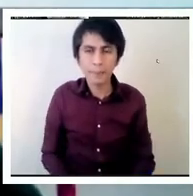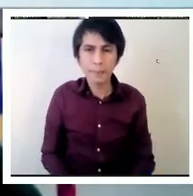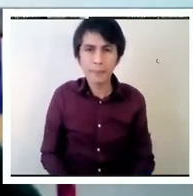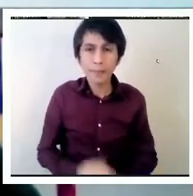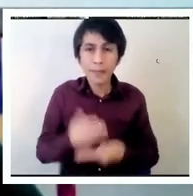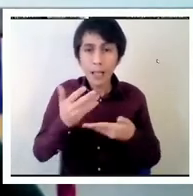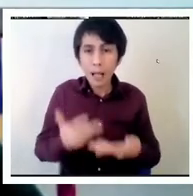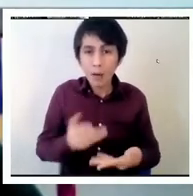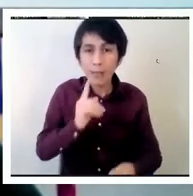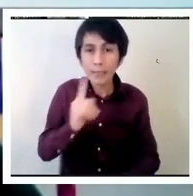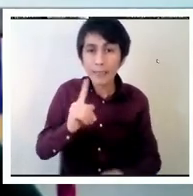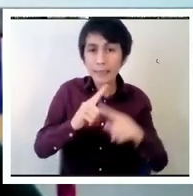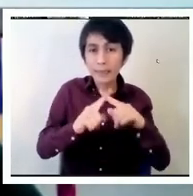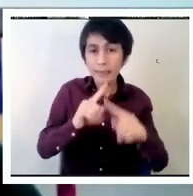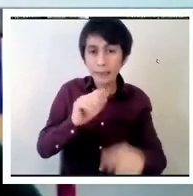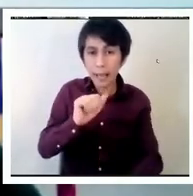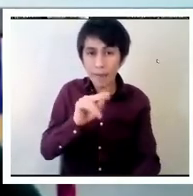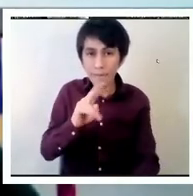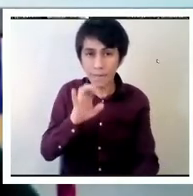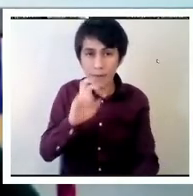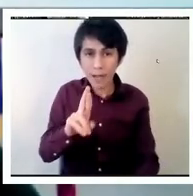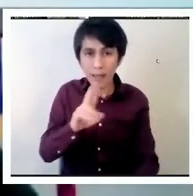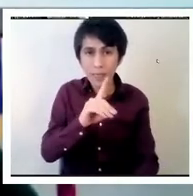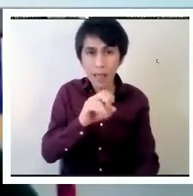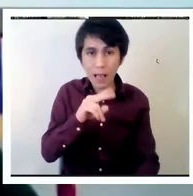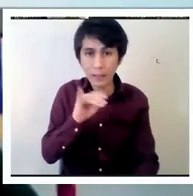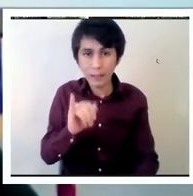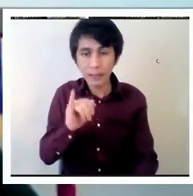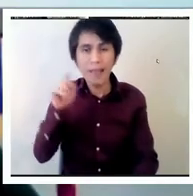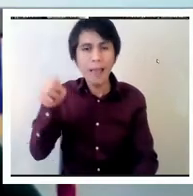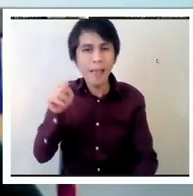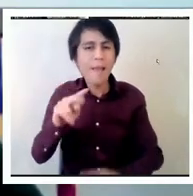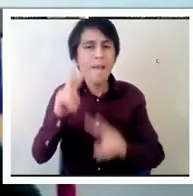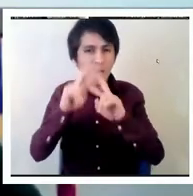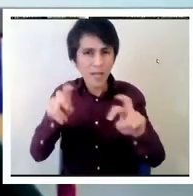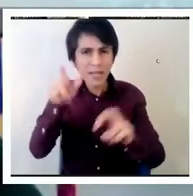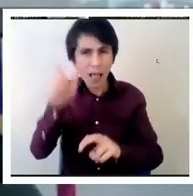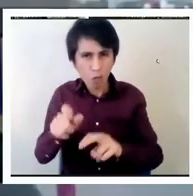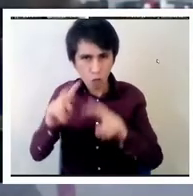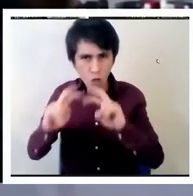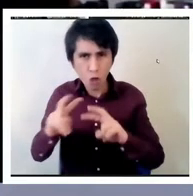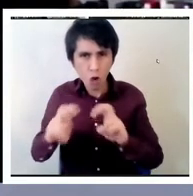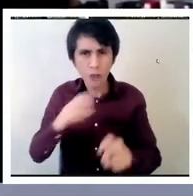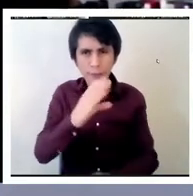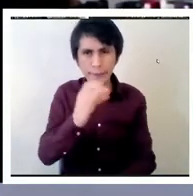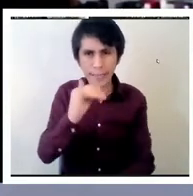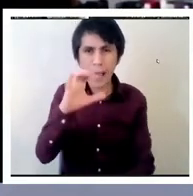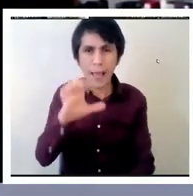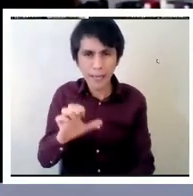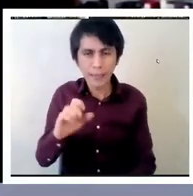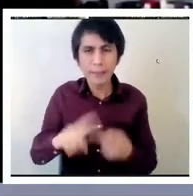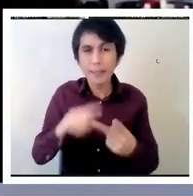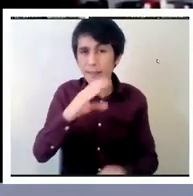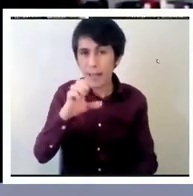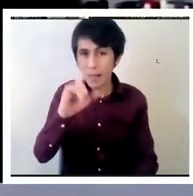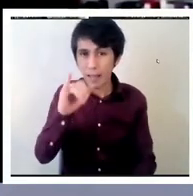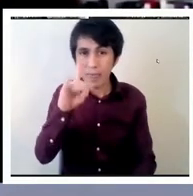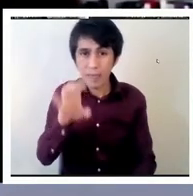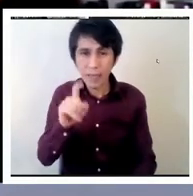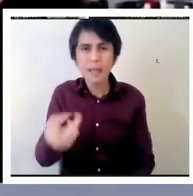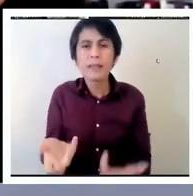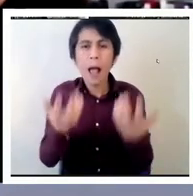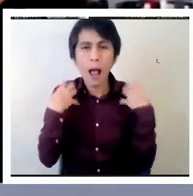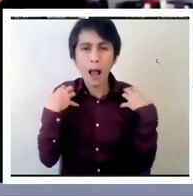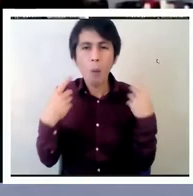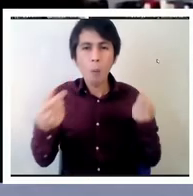Xavier Dani, quien es investigador del CIAE y de CELIDE, y que está a cargo de moderar este seminario. Muchas